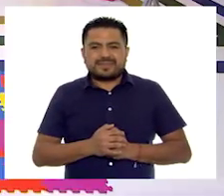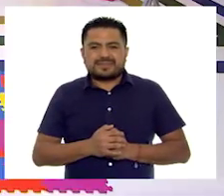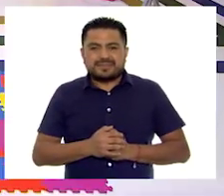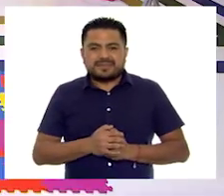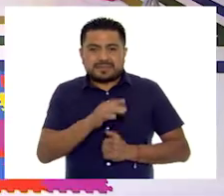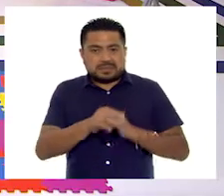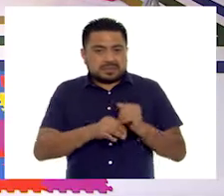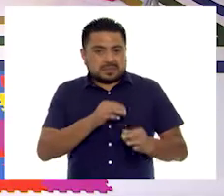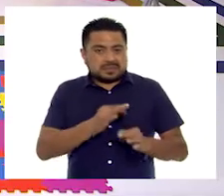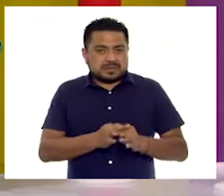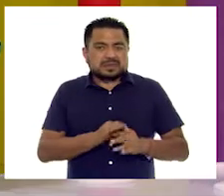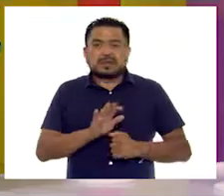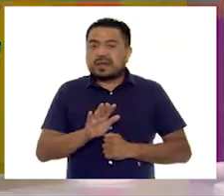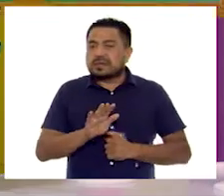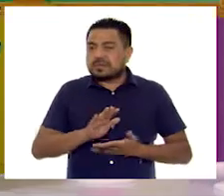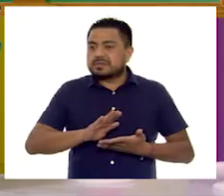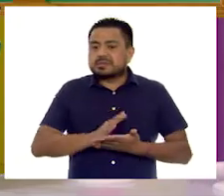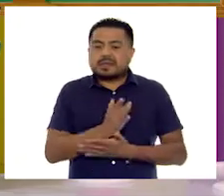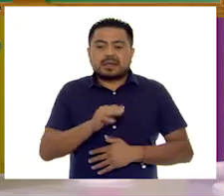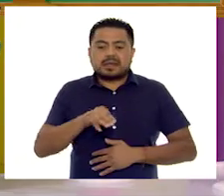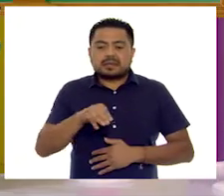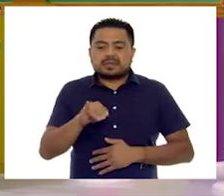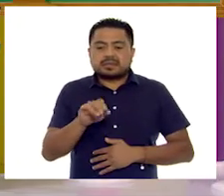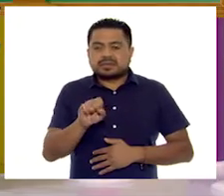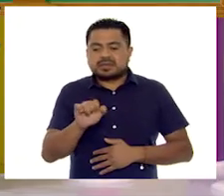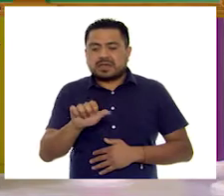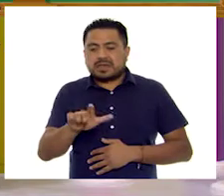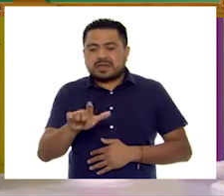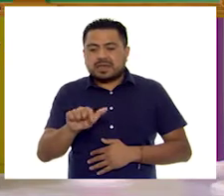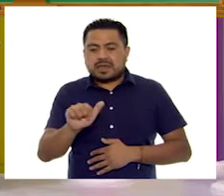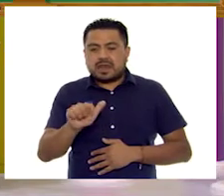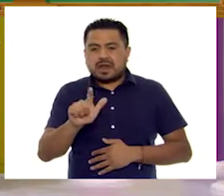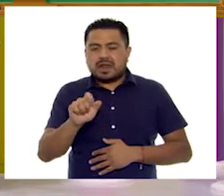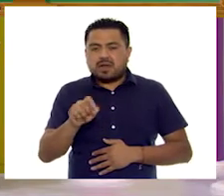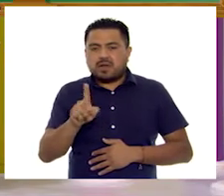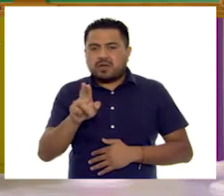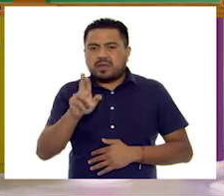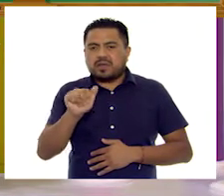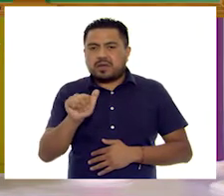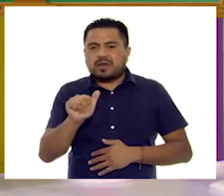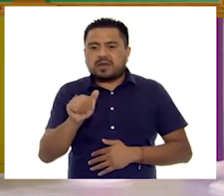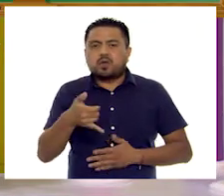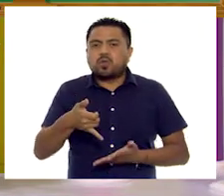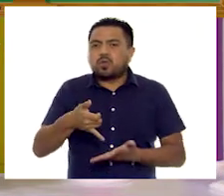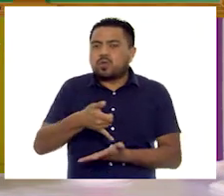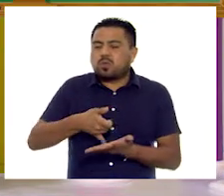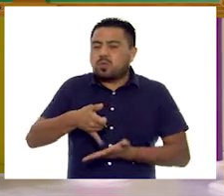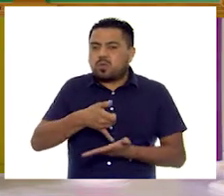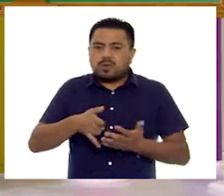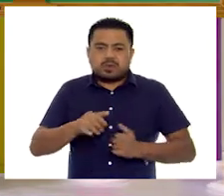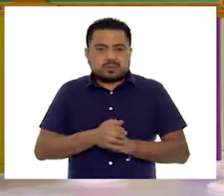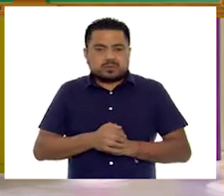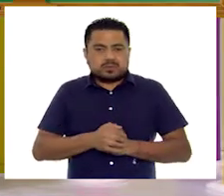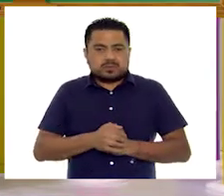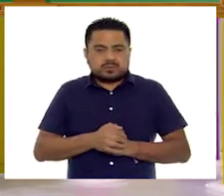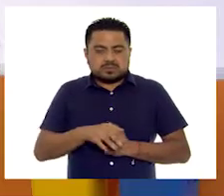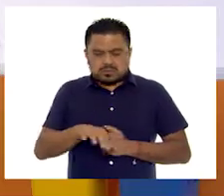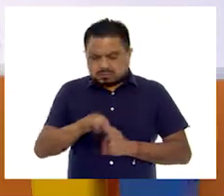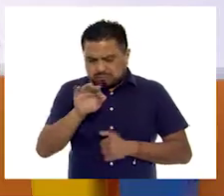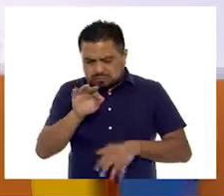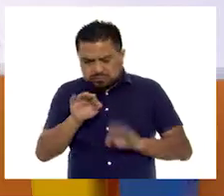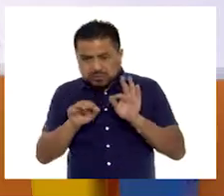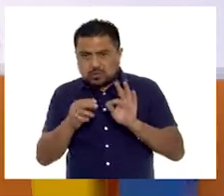Listo. Y Misael y Alondra, jugo. Misael y